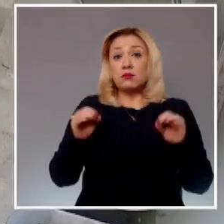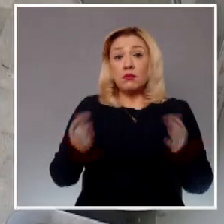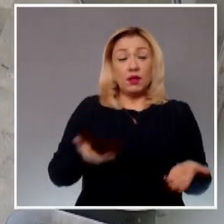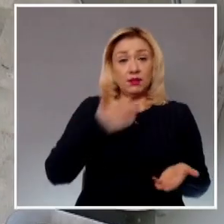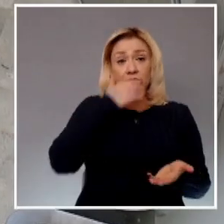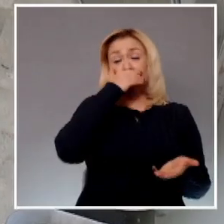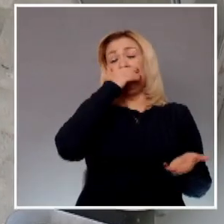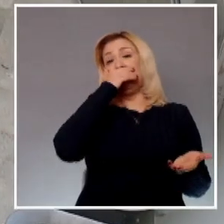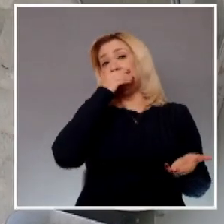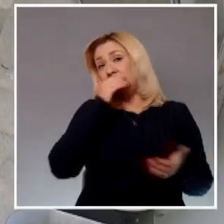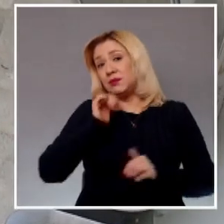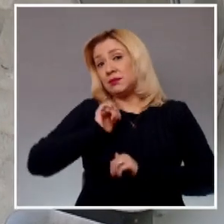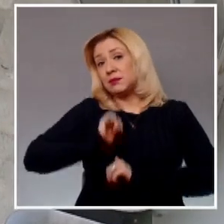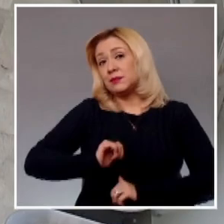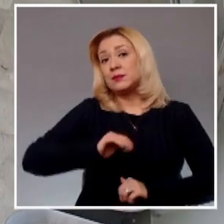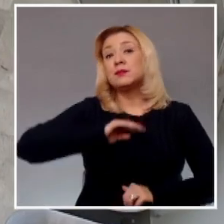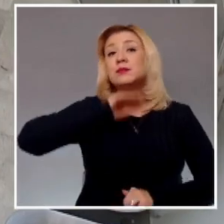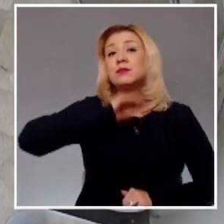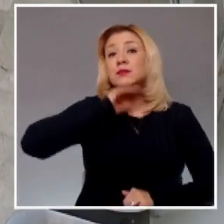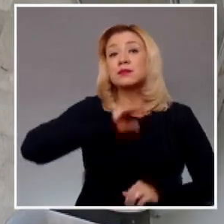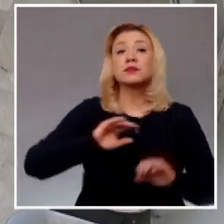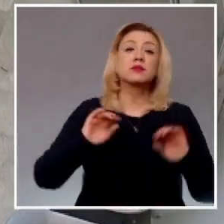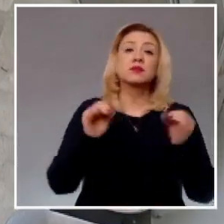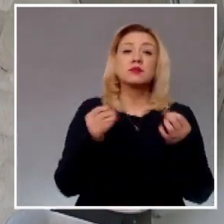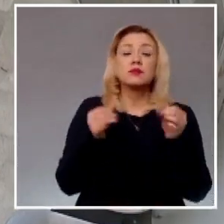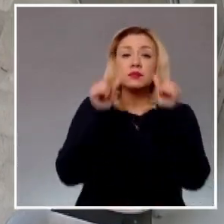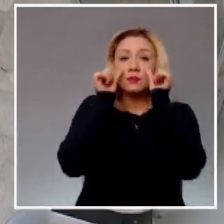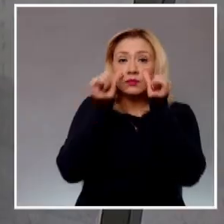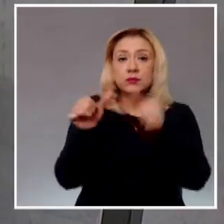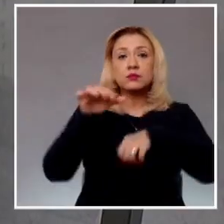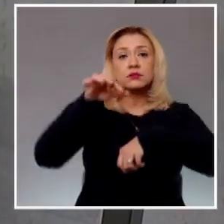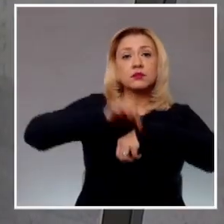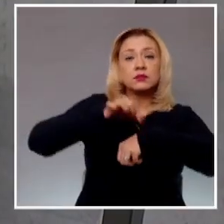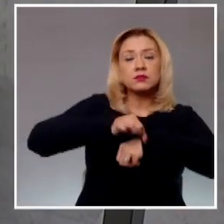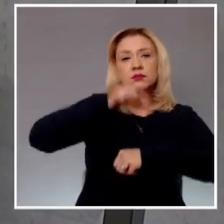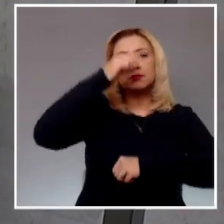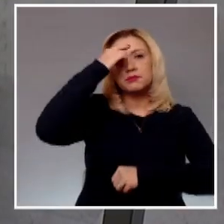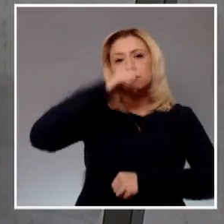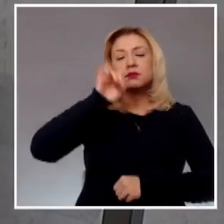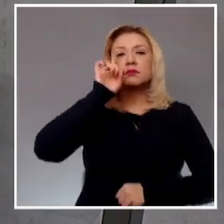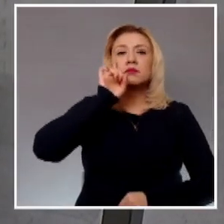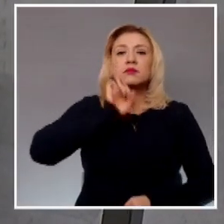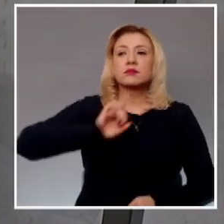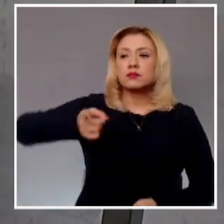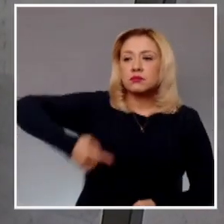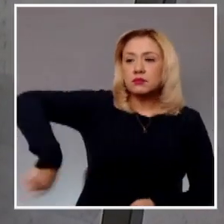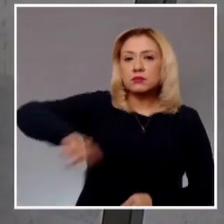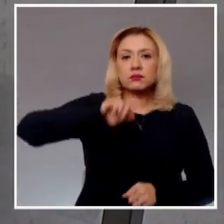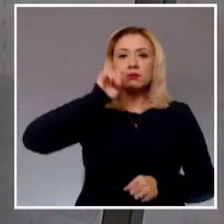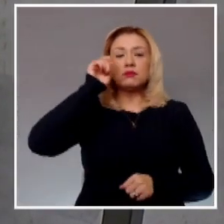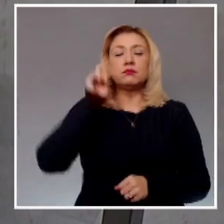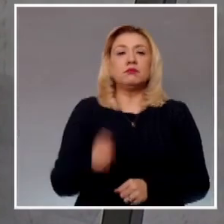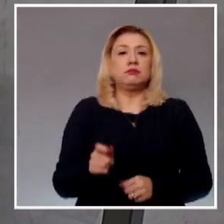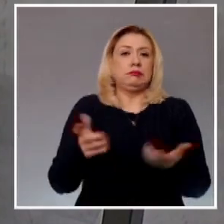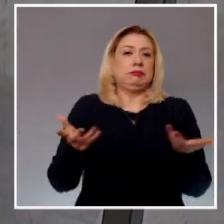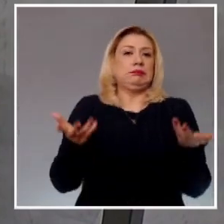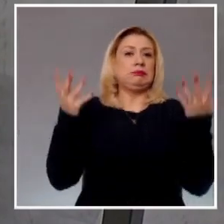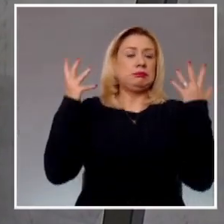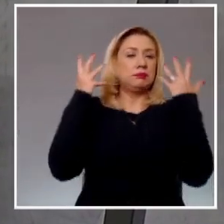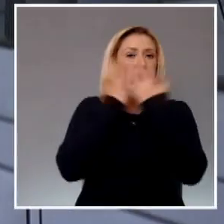penitenciarias y de salud para garantizar la salud de las mujeres en el contexto de las muertes registradas al interior del penal